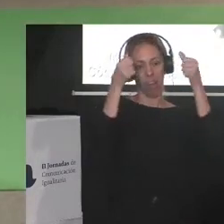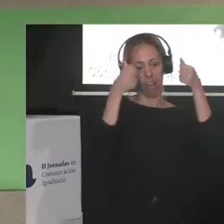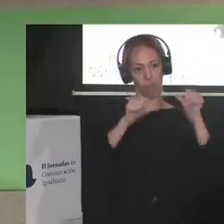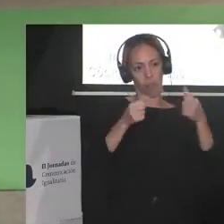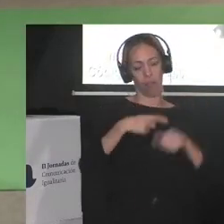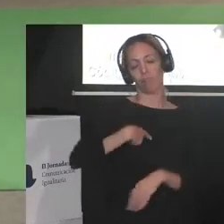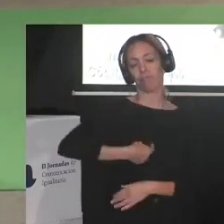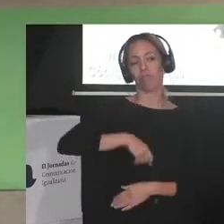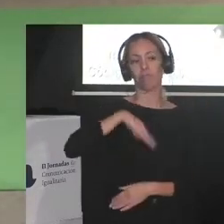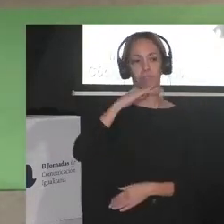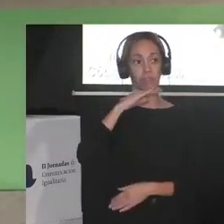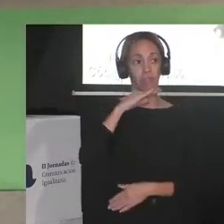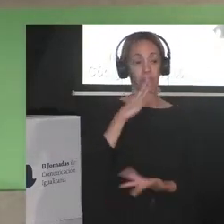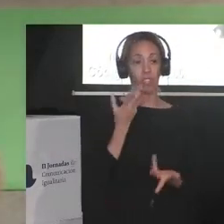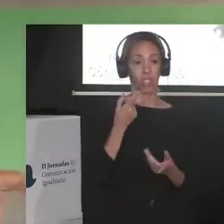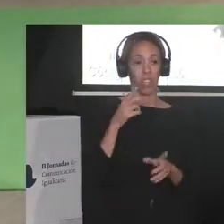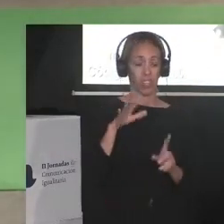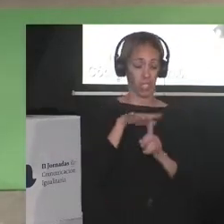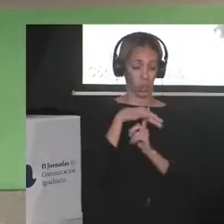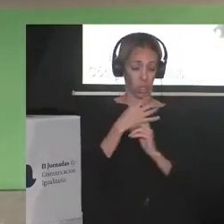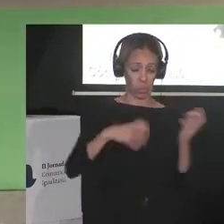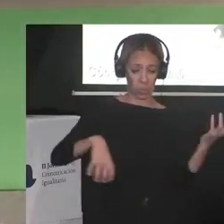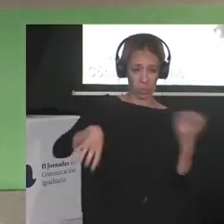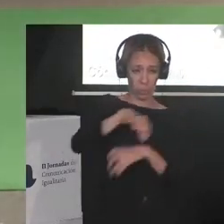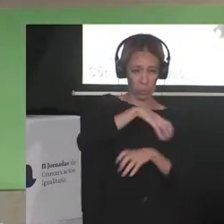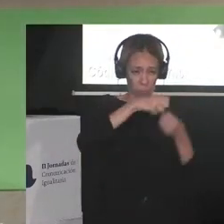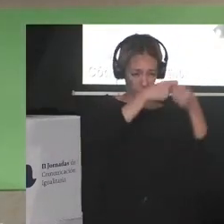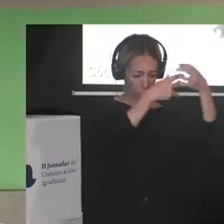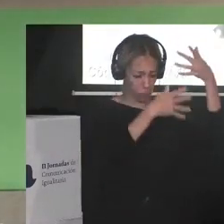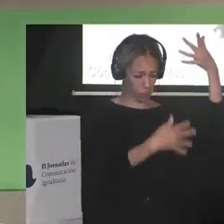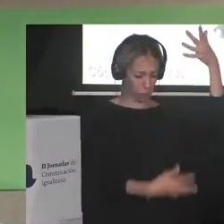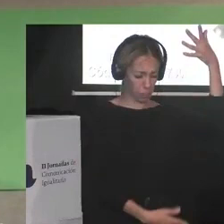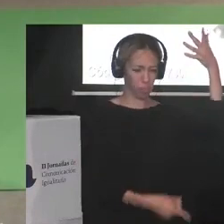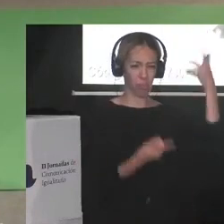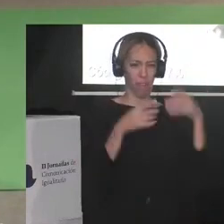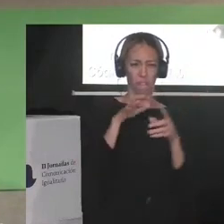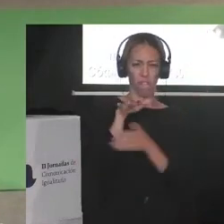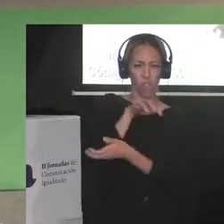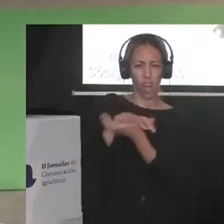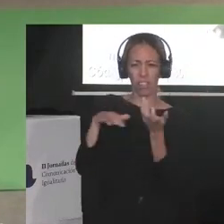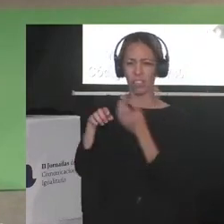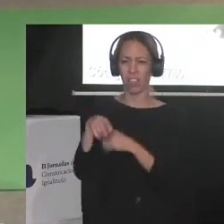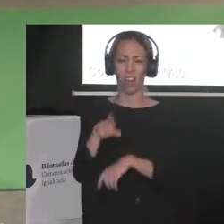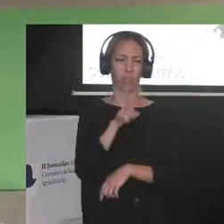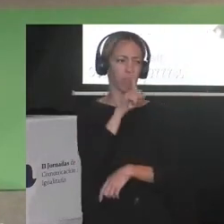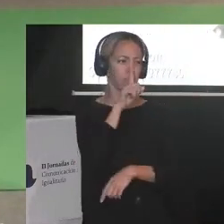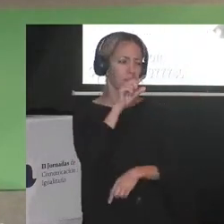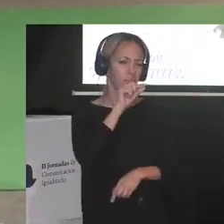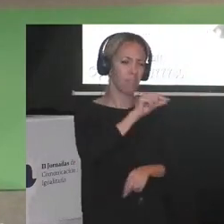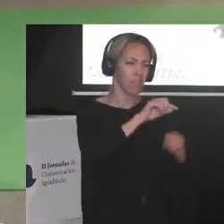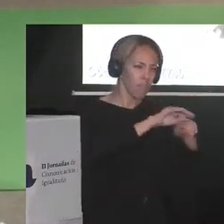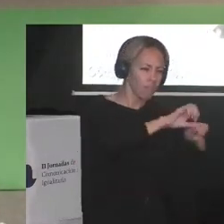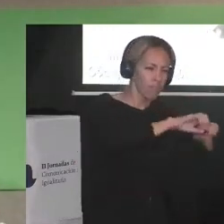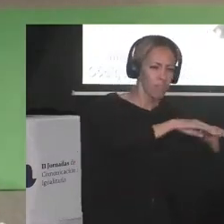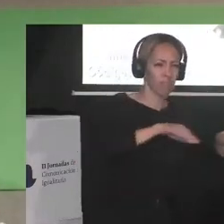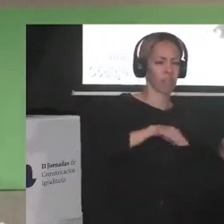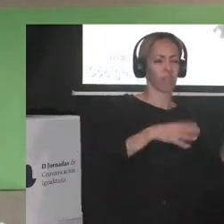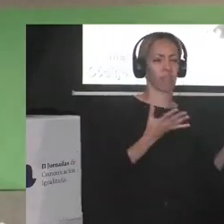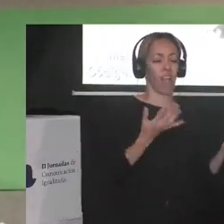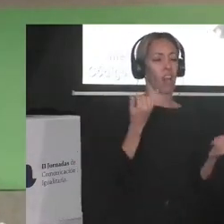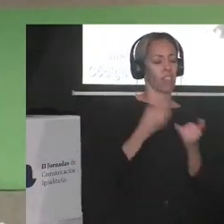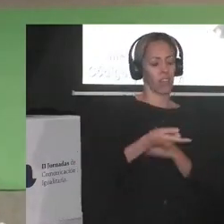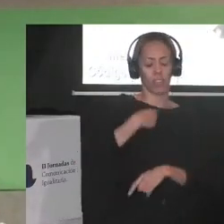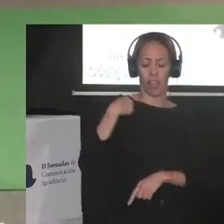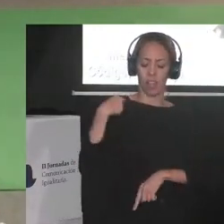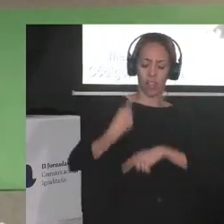Comprender todo este batiburrillo de violencias silenciadas nos lleva a querer disputar día